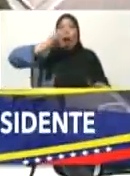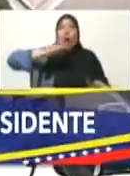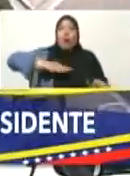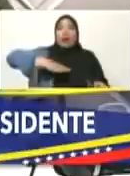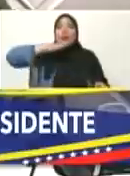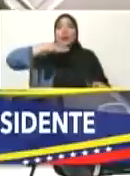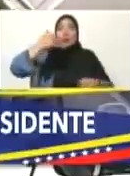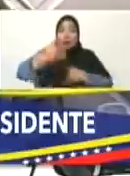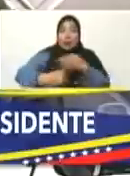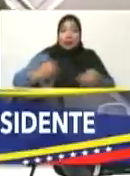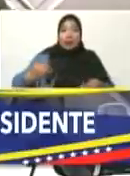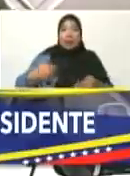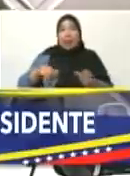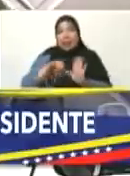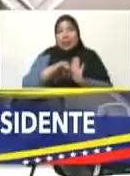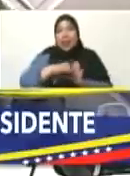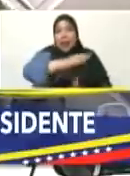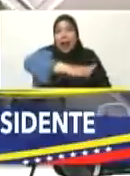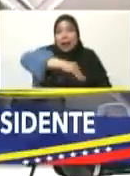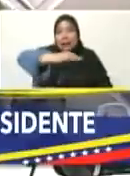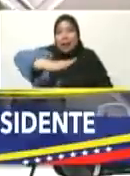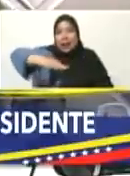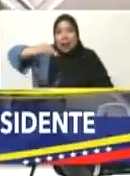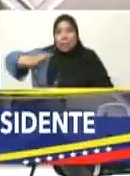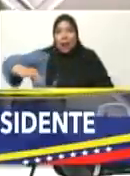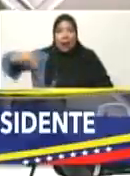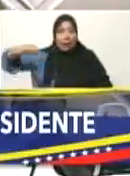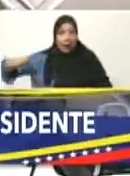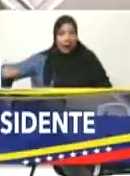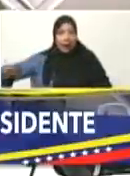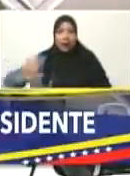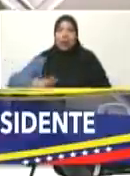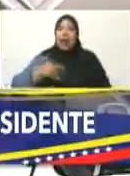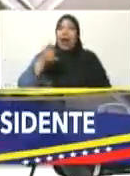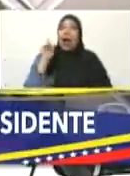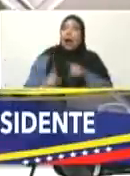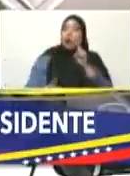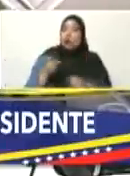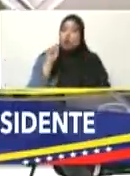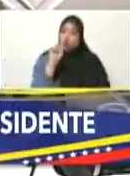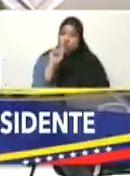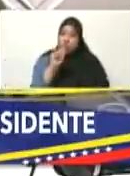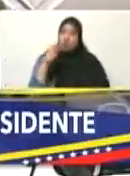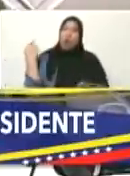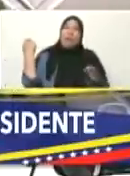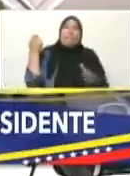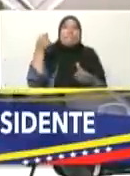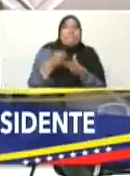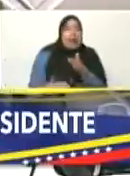en las orillas del mar. De lugares que tengan algún tipo de riesgo.